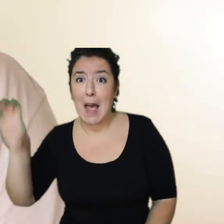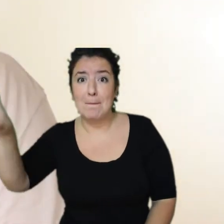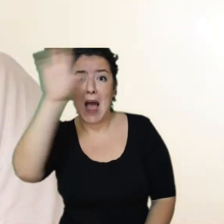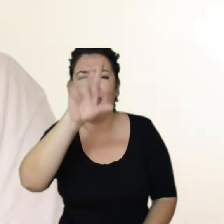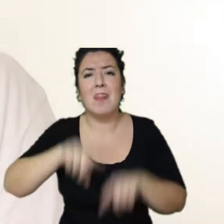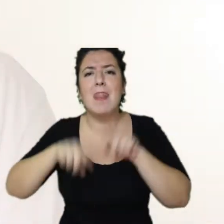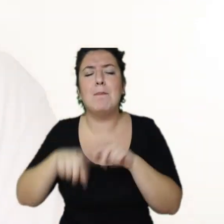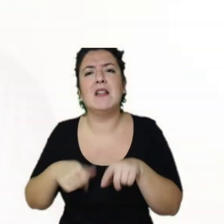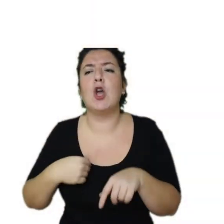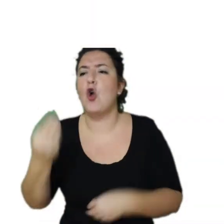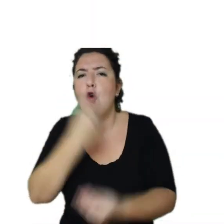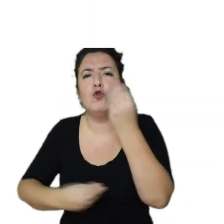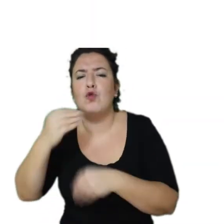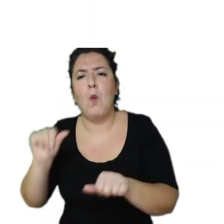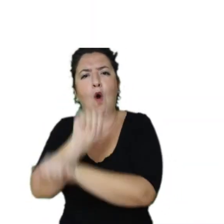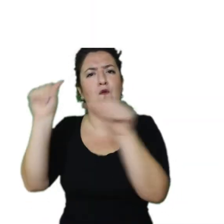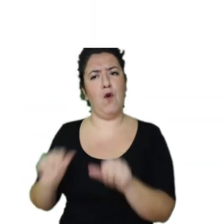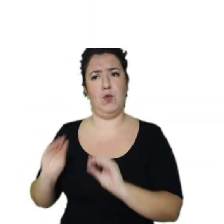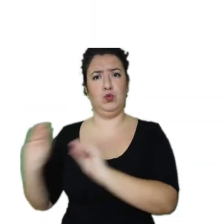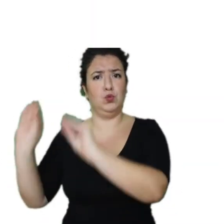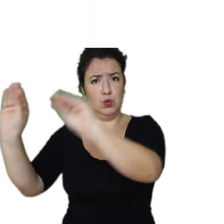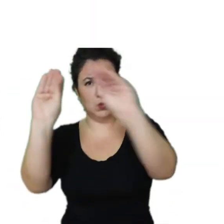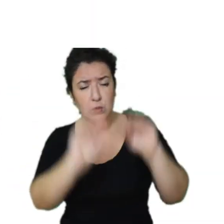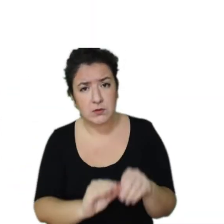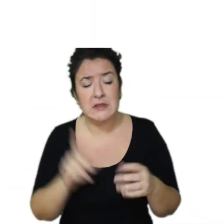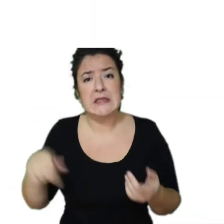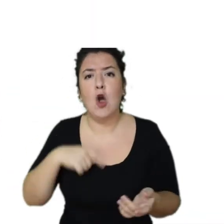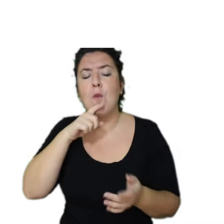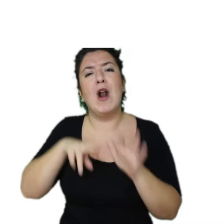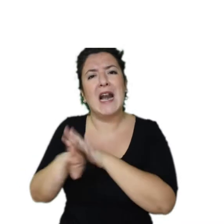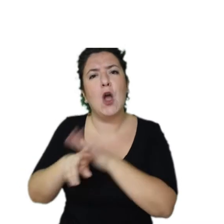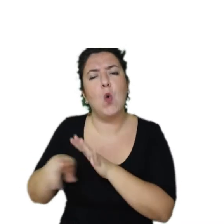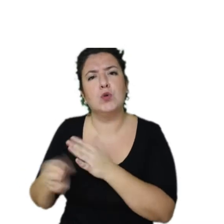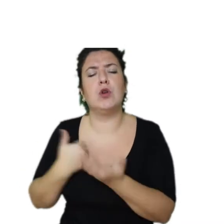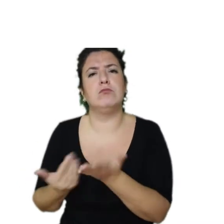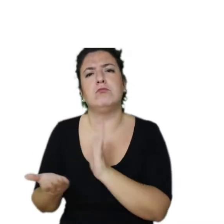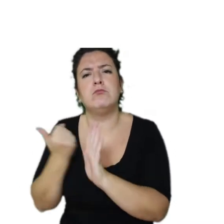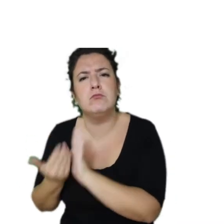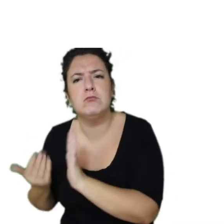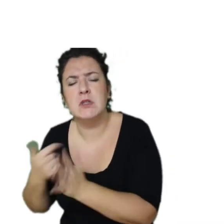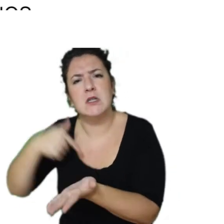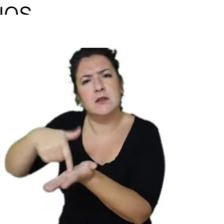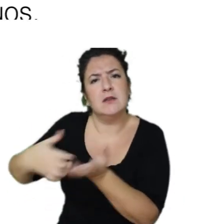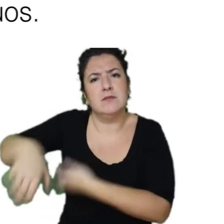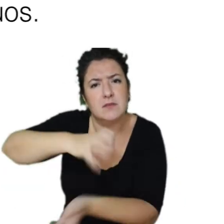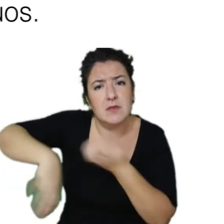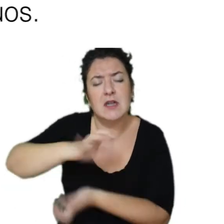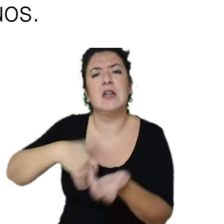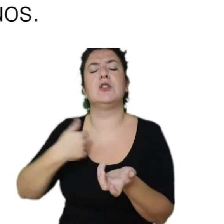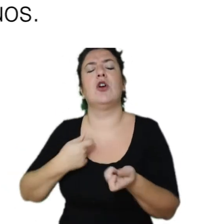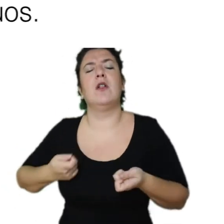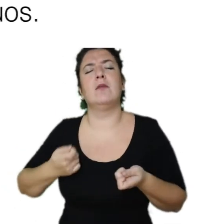los hábitos de consumo de sus habitantes. Del modelo de explotación de los recursos naturales, la producción y gestión de